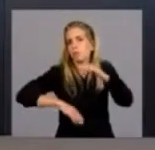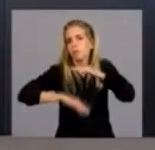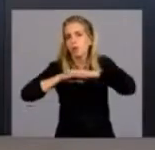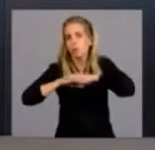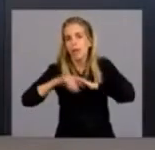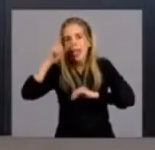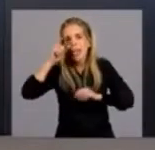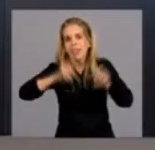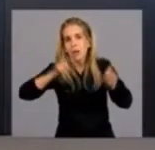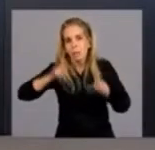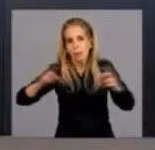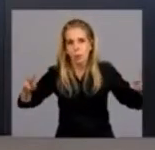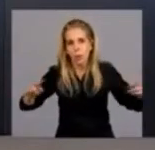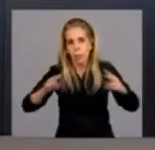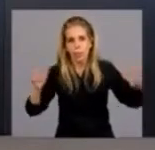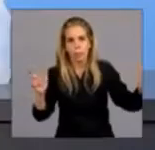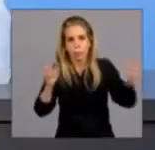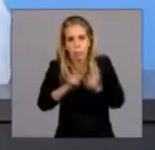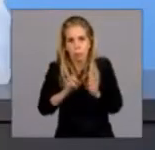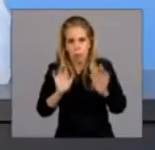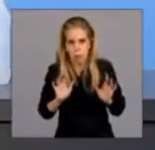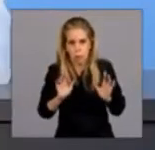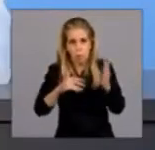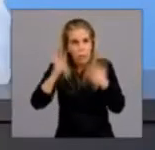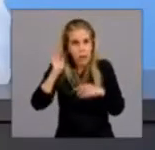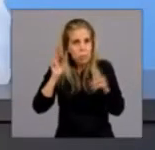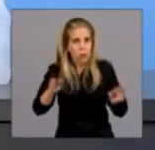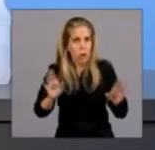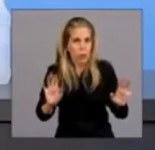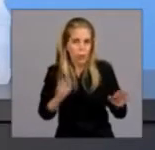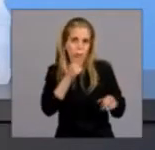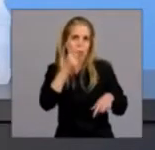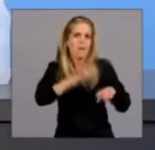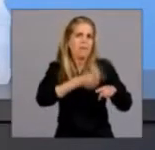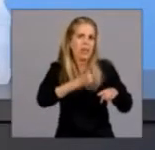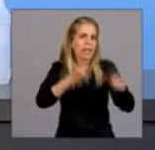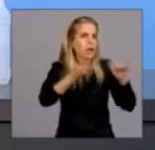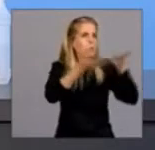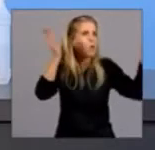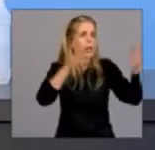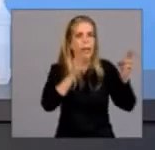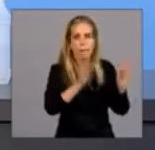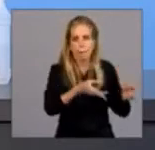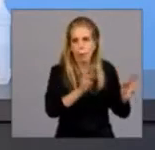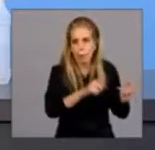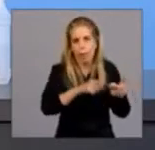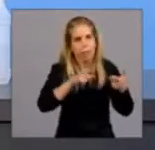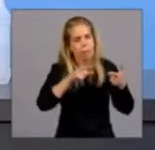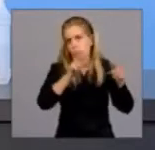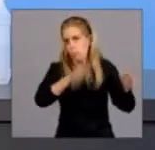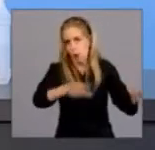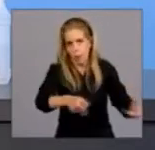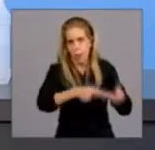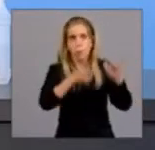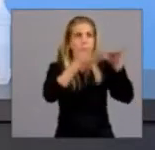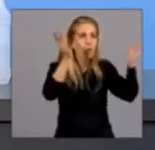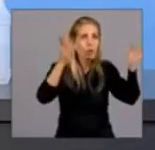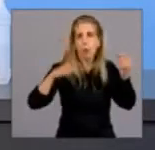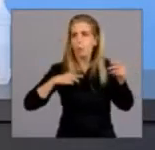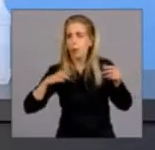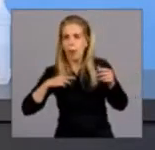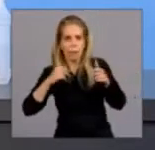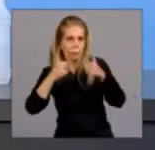que está prohibido en todos los casos? Tenemos eventos en espacios públicos o privados de cualquier tipo con más de 10 personas.